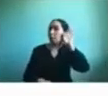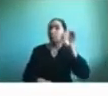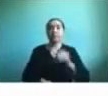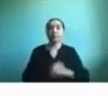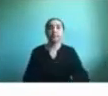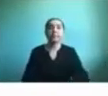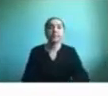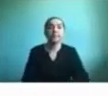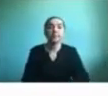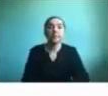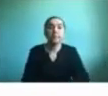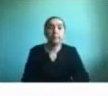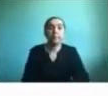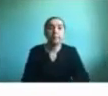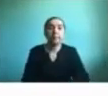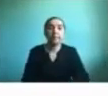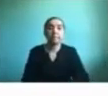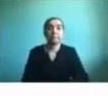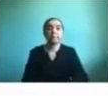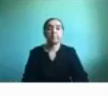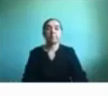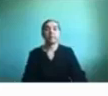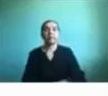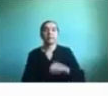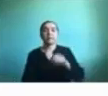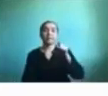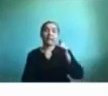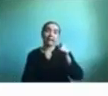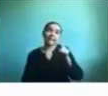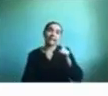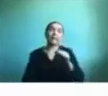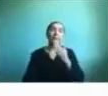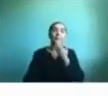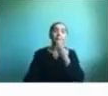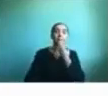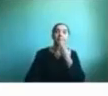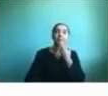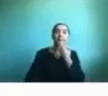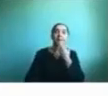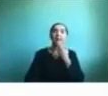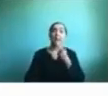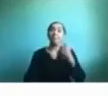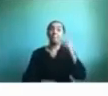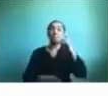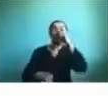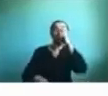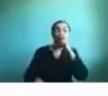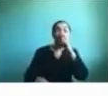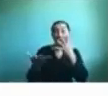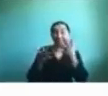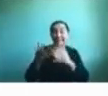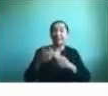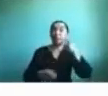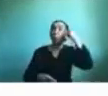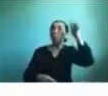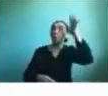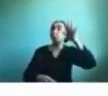makusungun meu que en la misma lógica de soñaletras y cantaletas trabaja